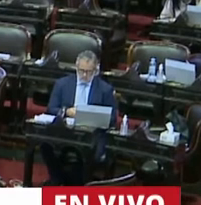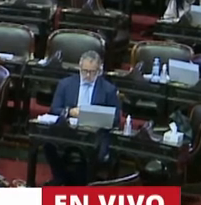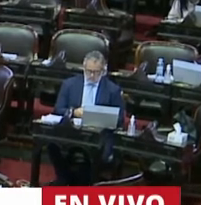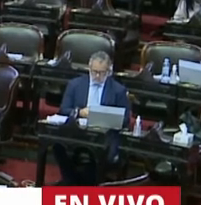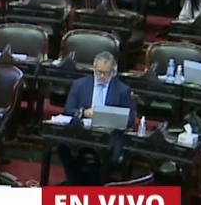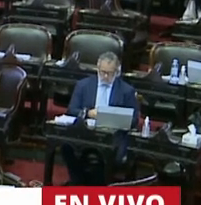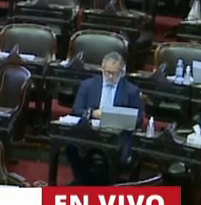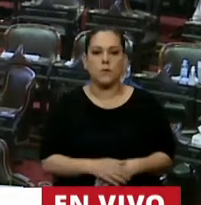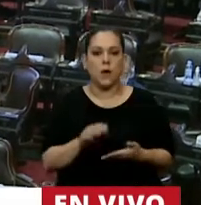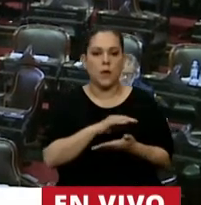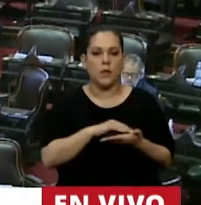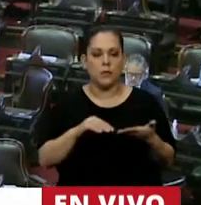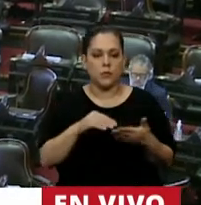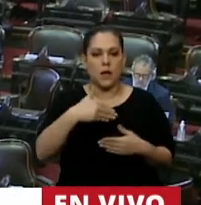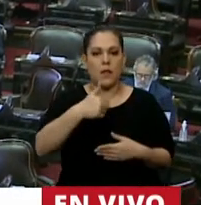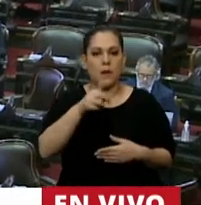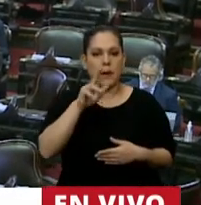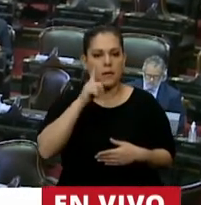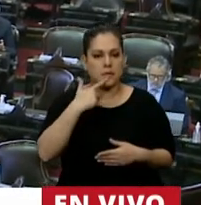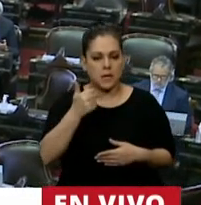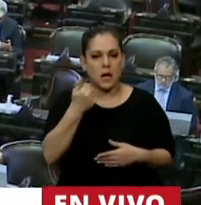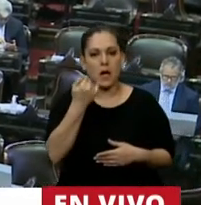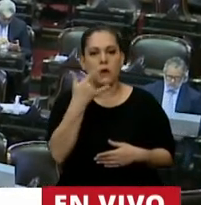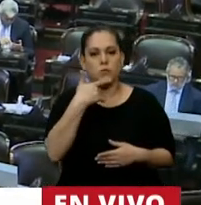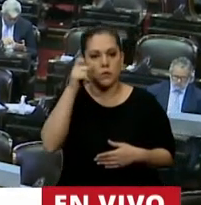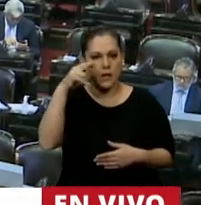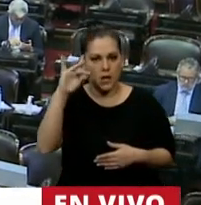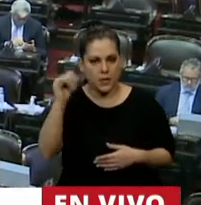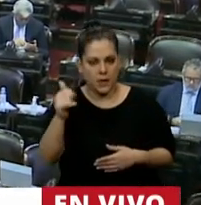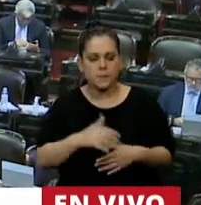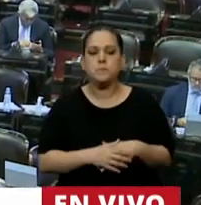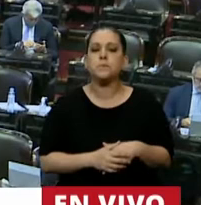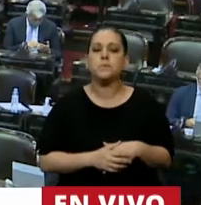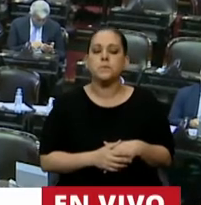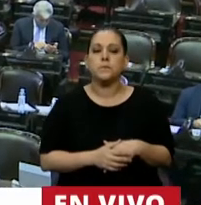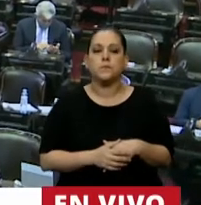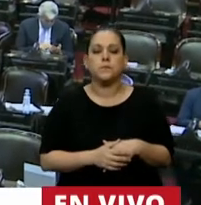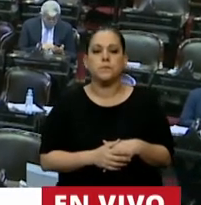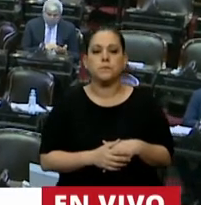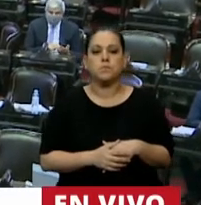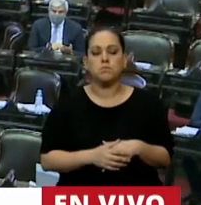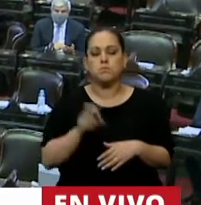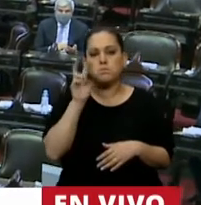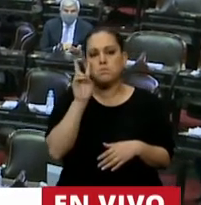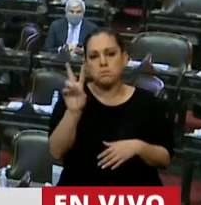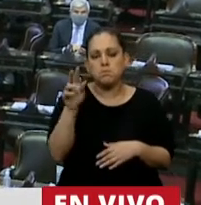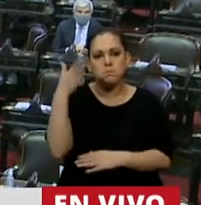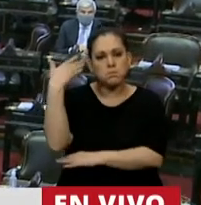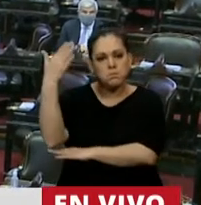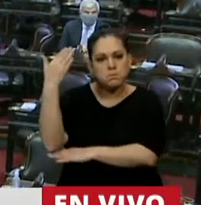Ahí está, gracias señora Presidenta. Mire, lo escuchaba al